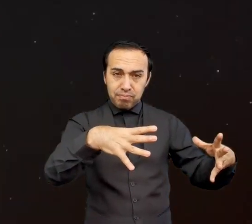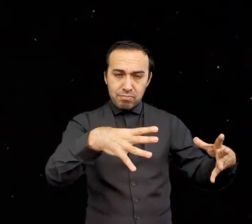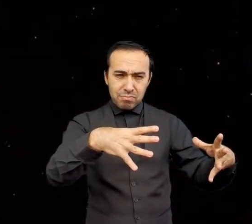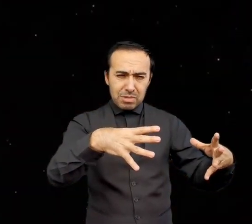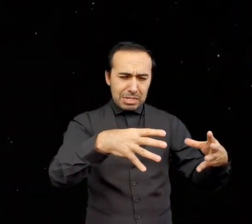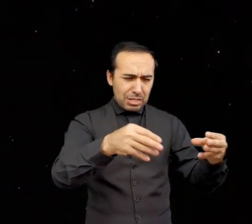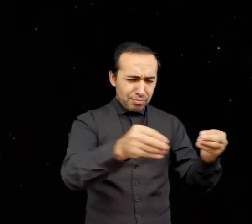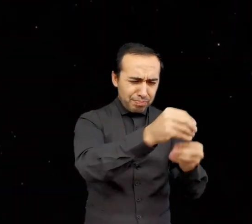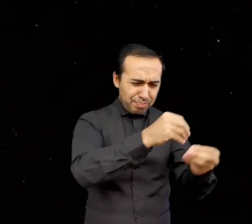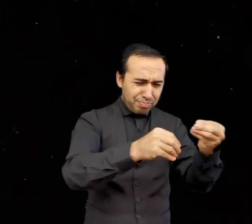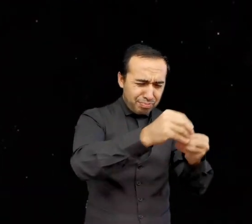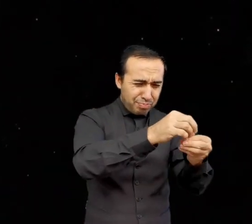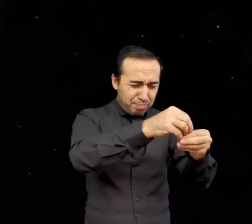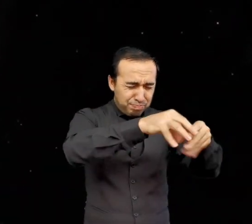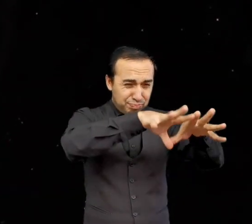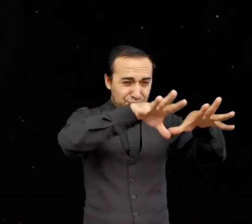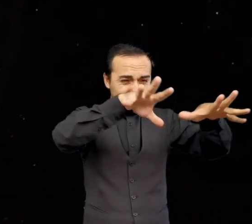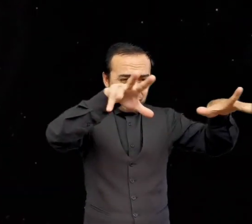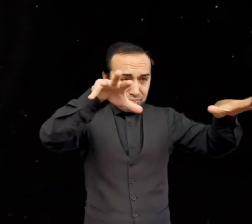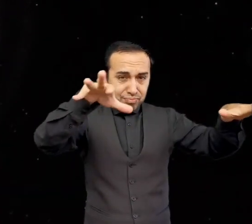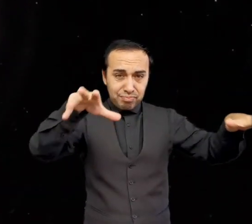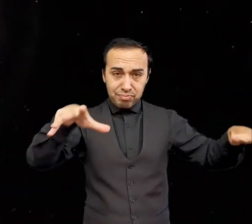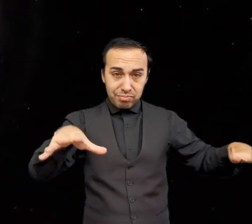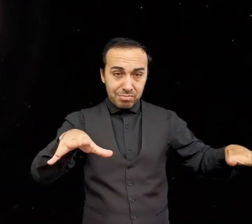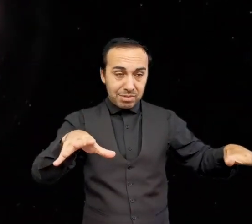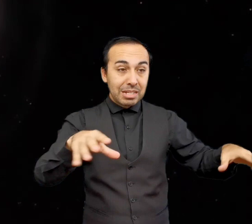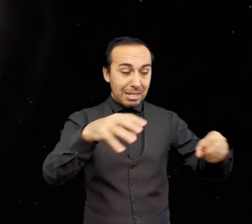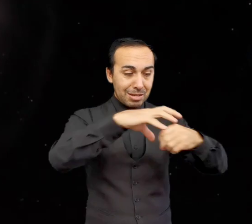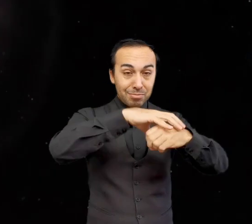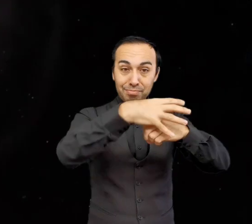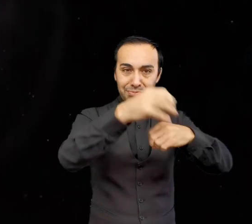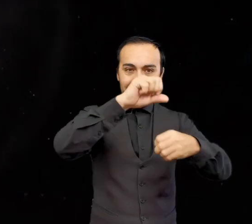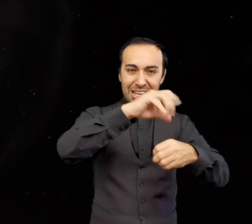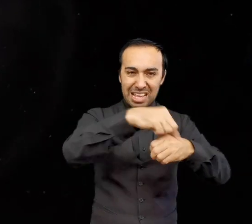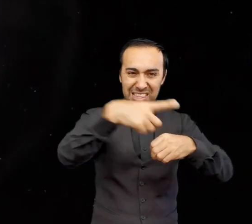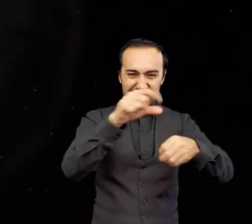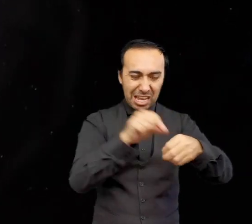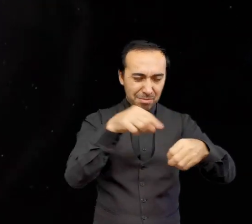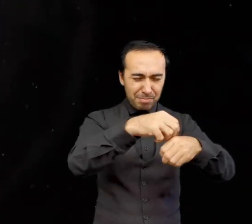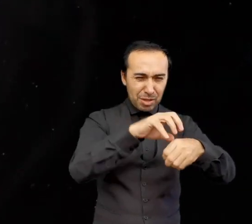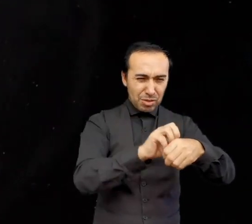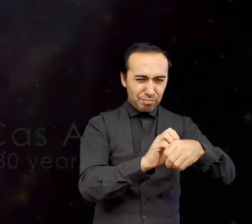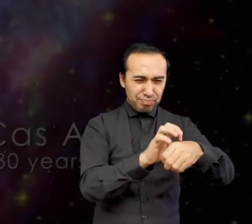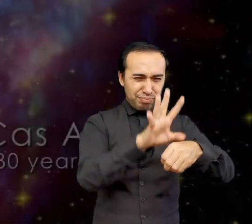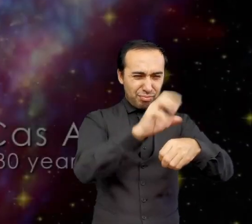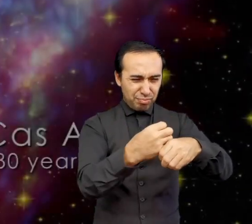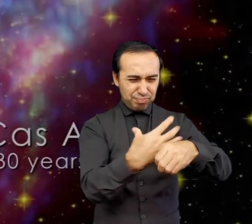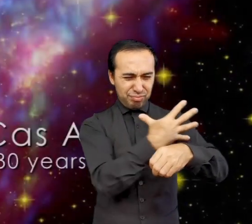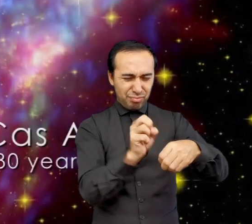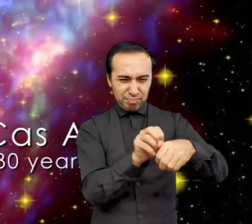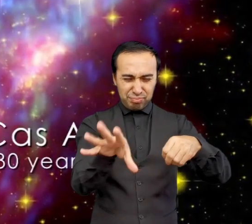liberando enormes cantidades de energía. Esto provoca que las capas externas de la estrella estallen como una supernova,